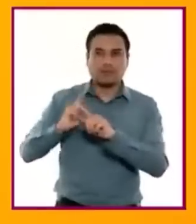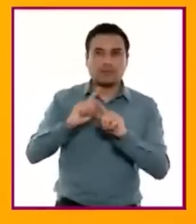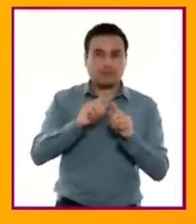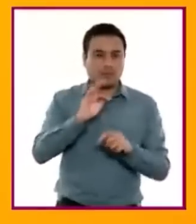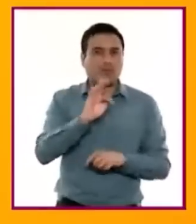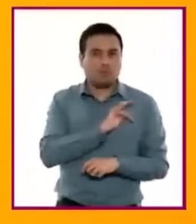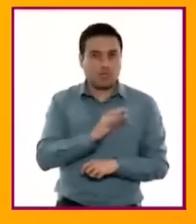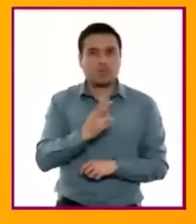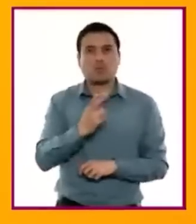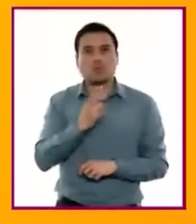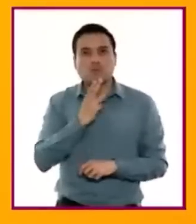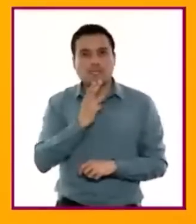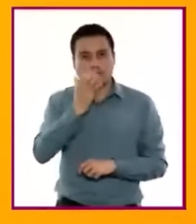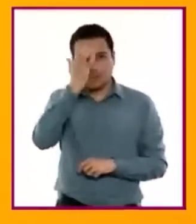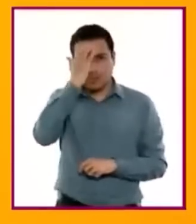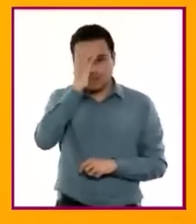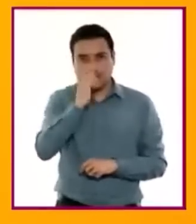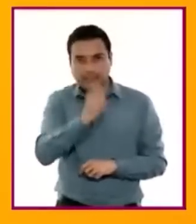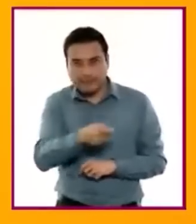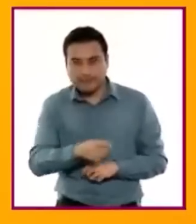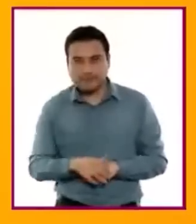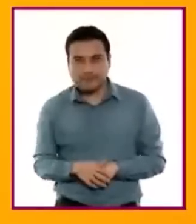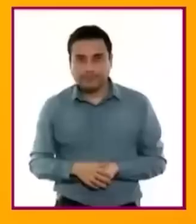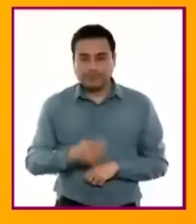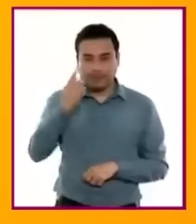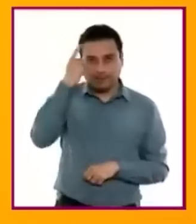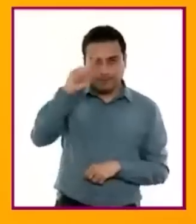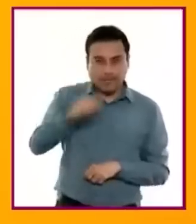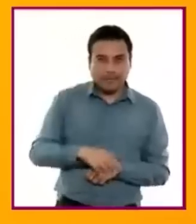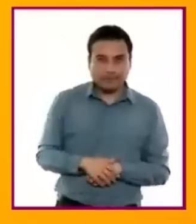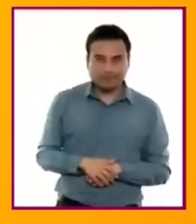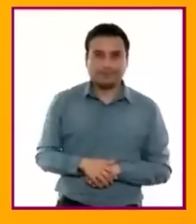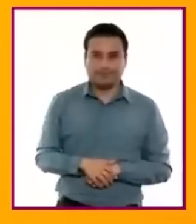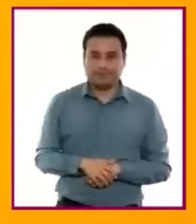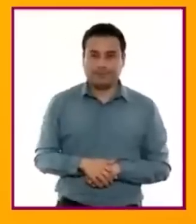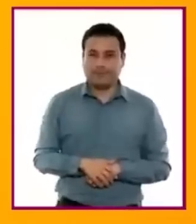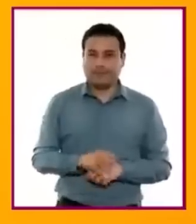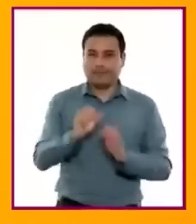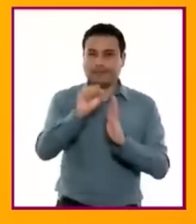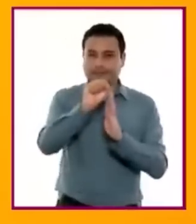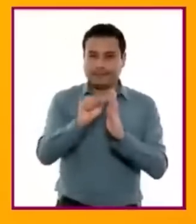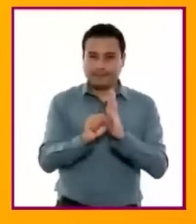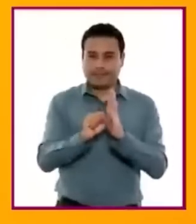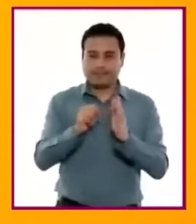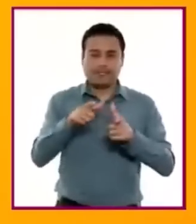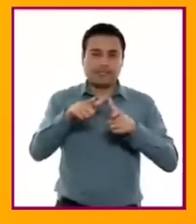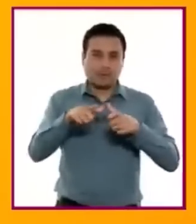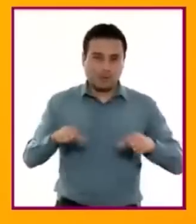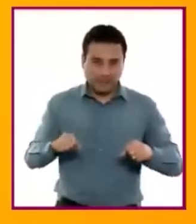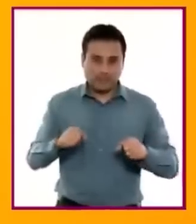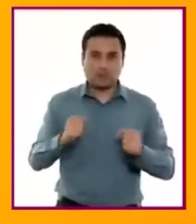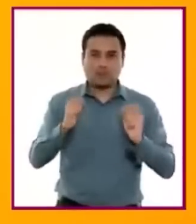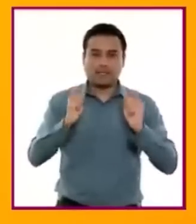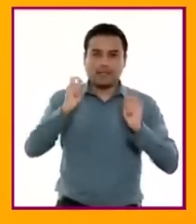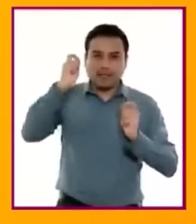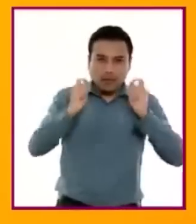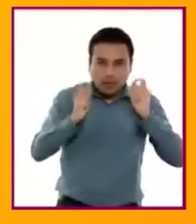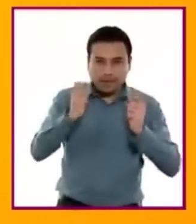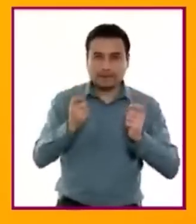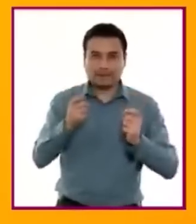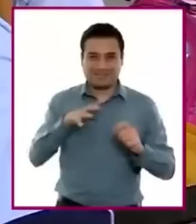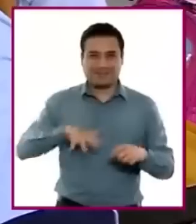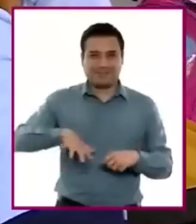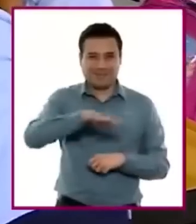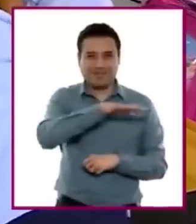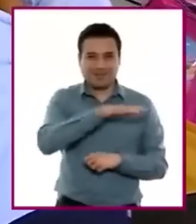realizar relaciones de sentido y significado a través de sistemas lingüísticos, visuales, gestuales, espaciales y sonoros,